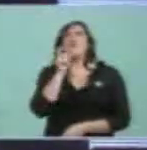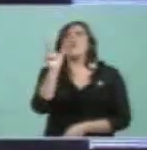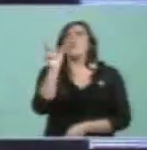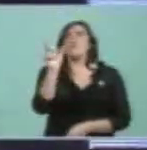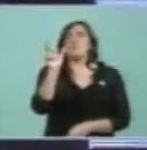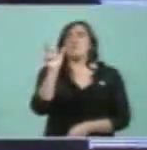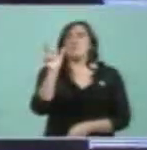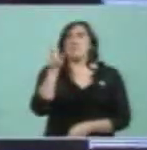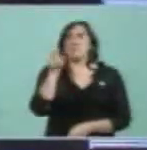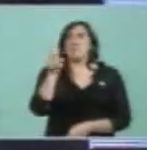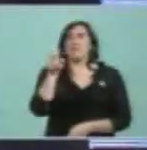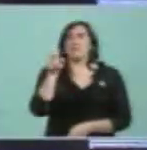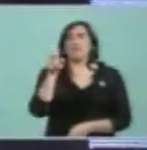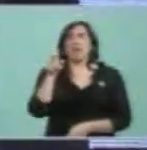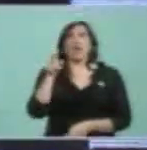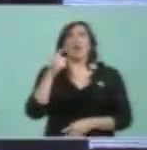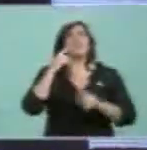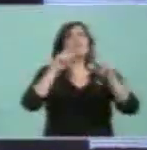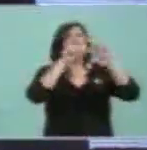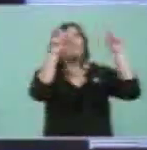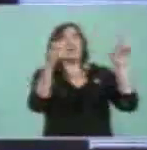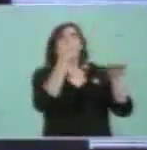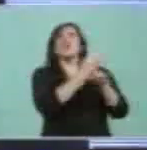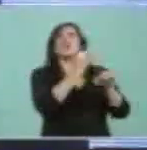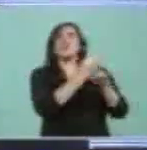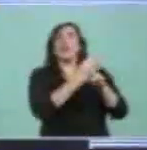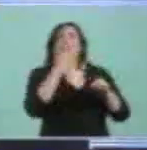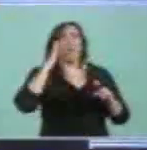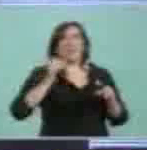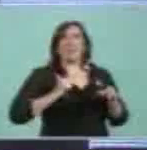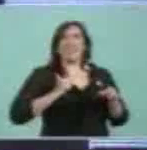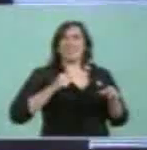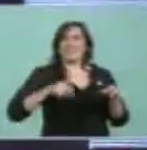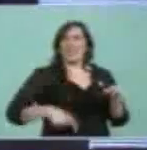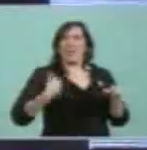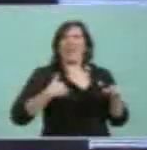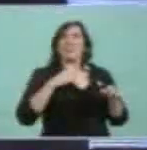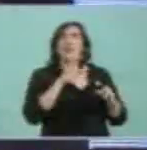lleva a la escuela de suboficiales del ejército argentino,